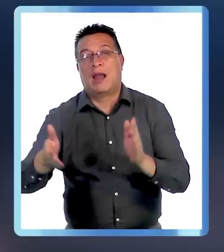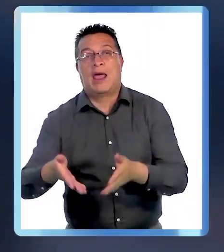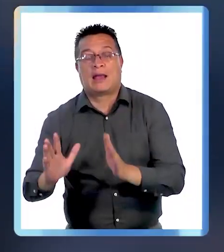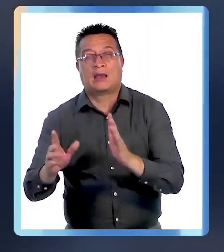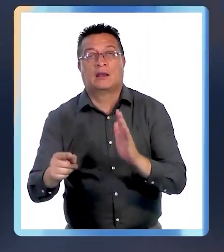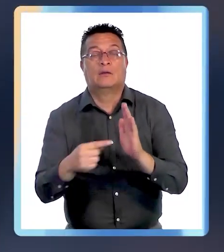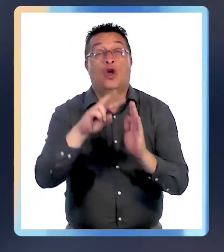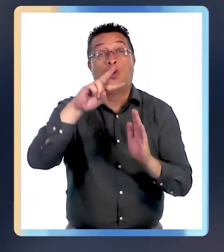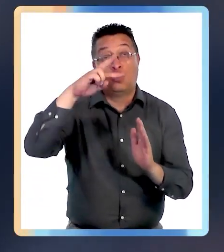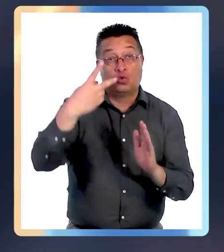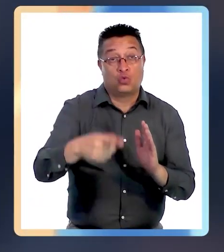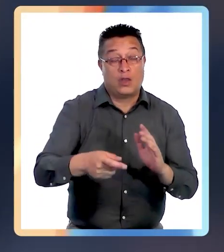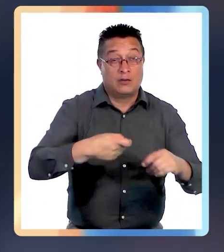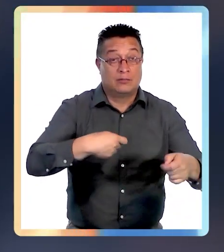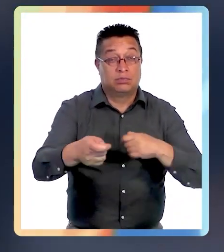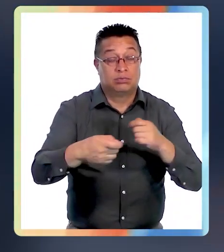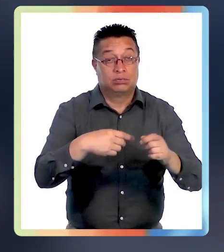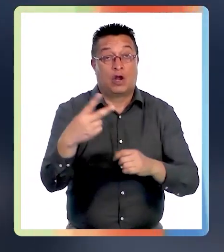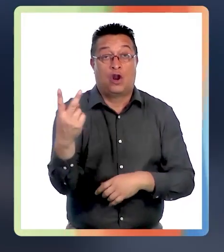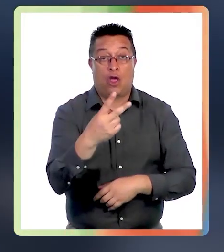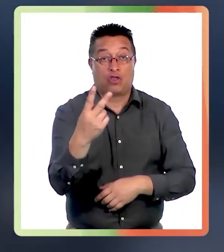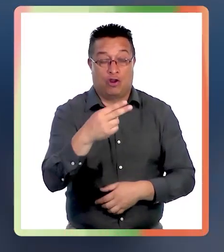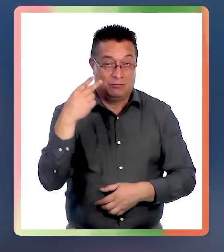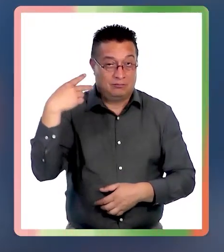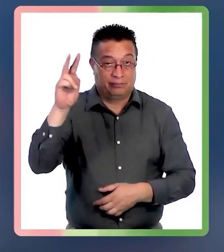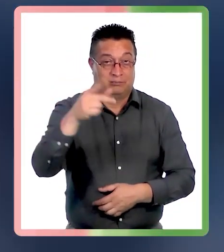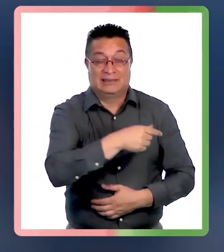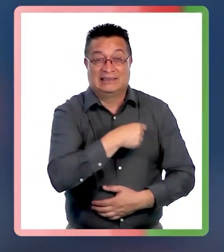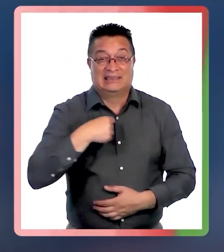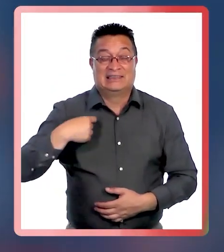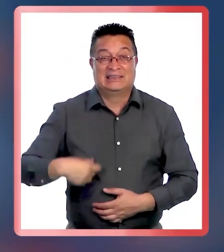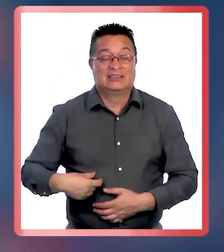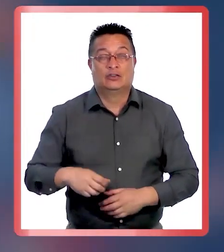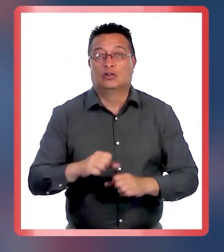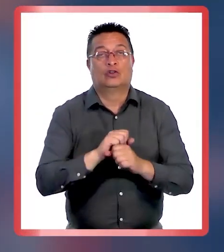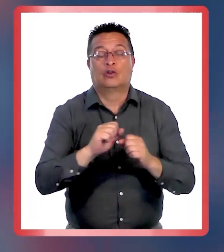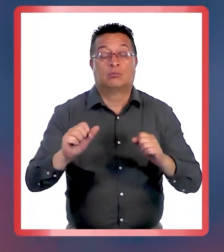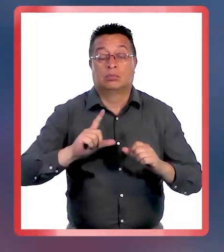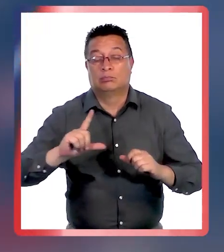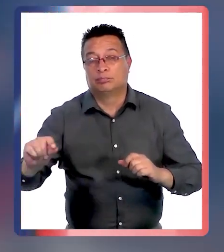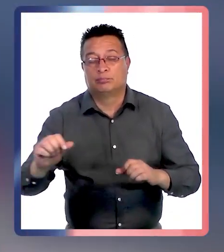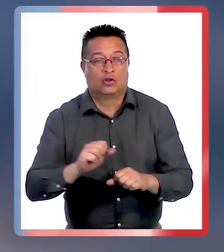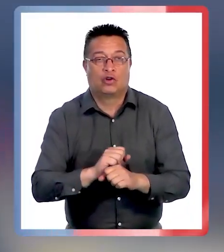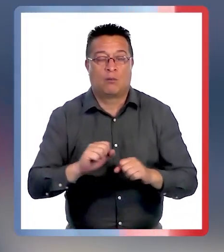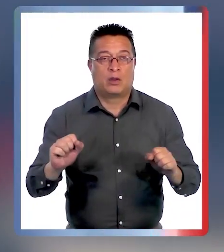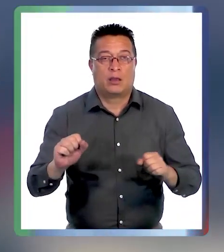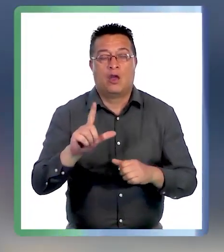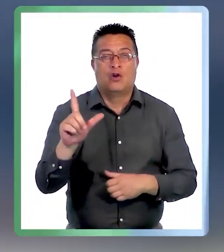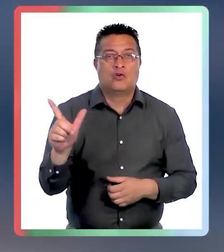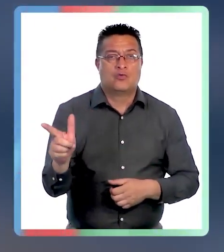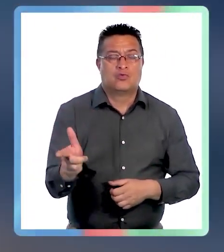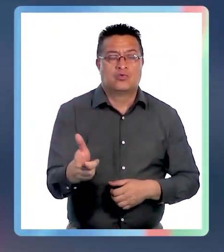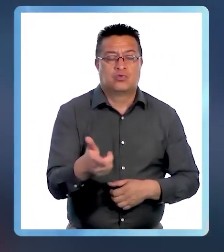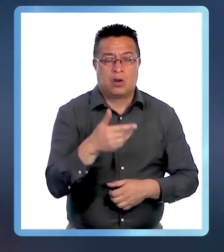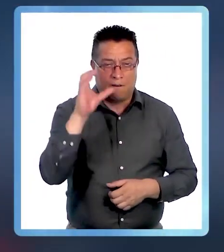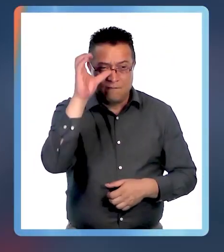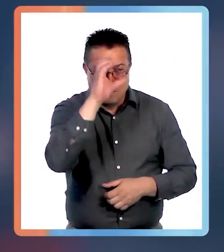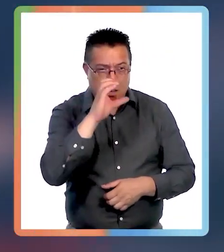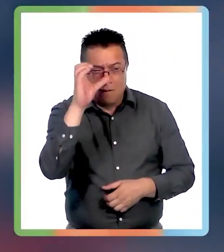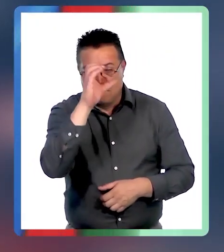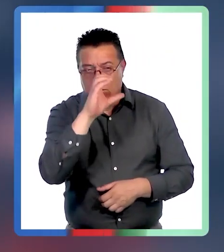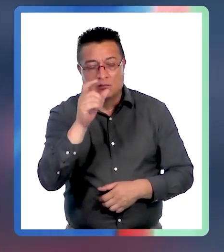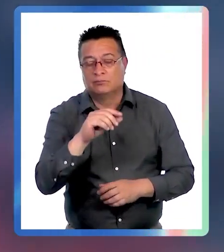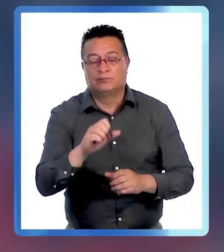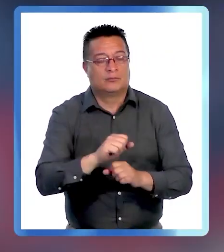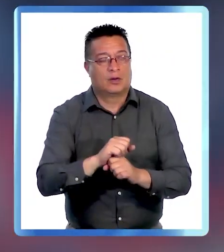hacia la calle. Sin embargo, los dueños de este comercio, ambos de nacionalidad china, no pudieron escapar. Por largos minutos fueron